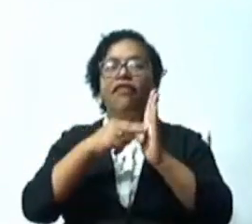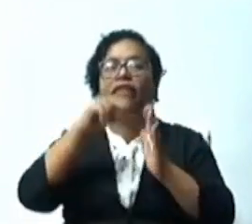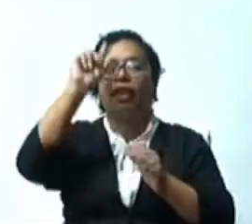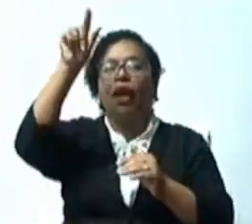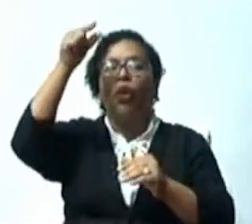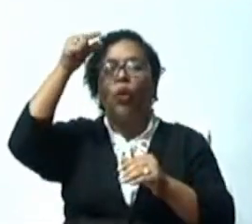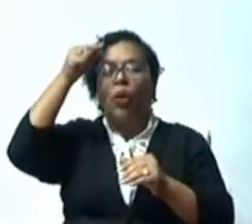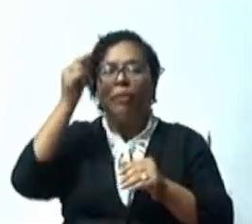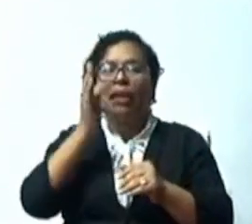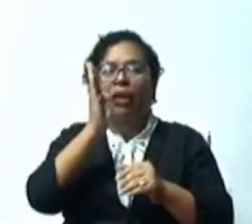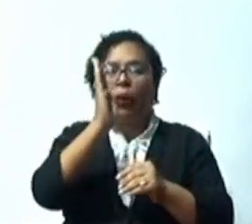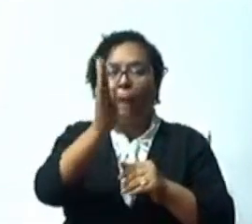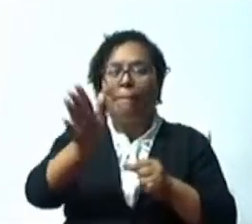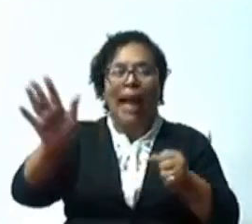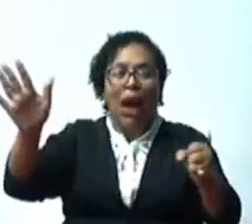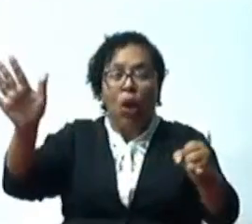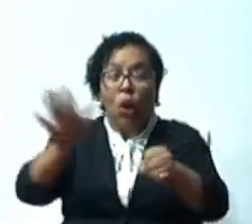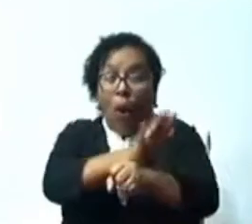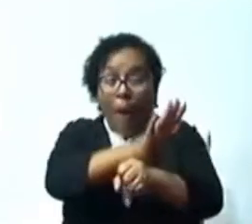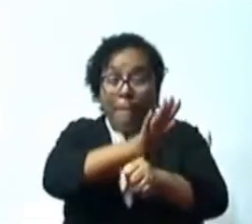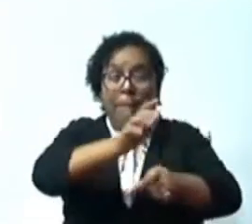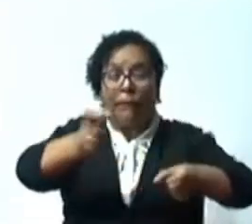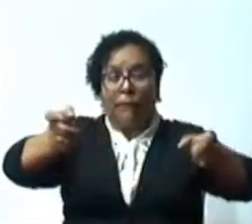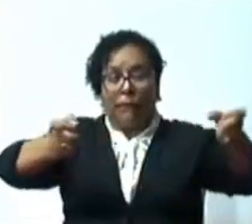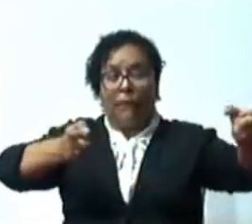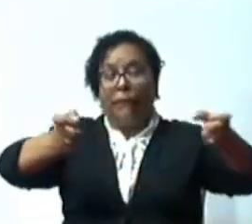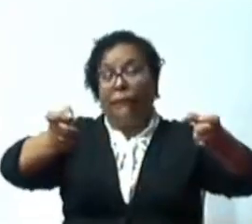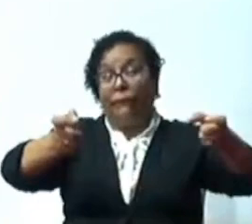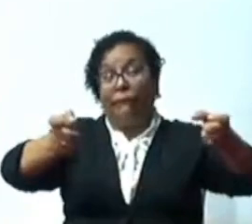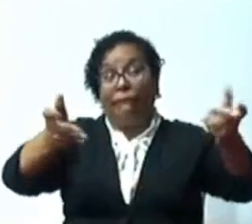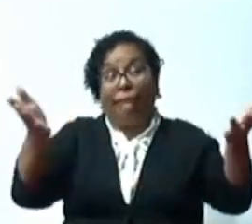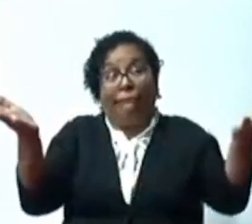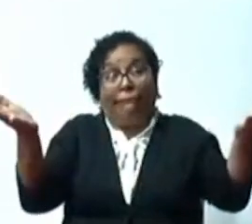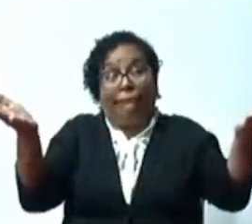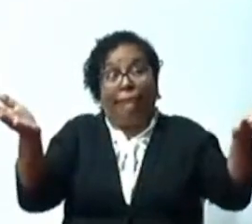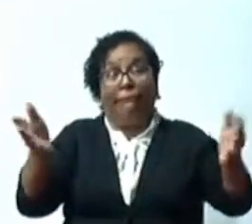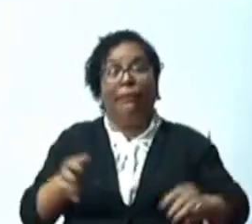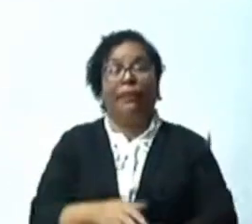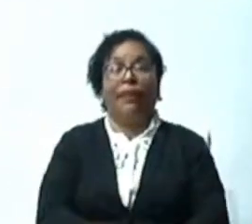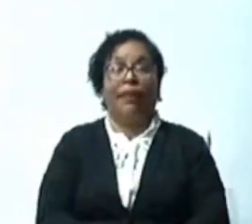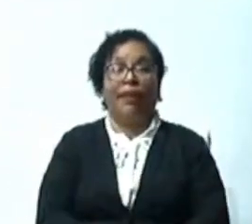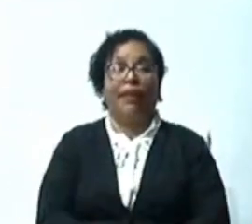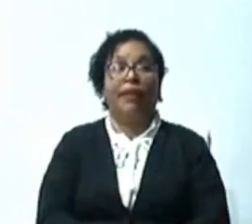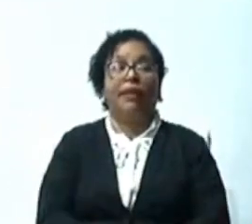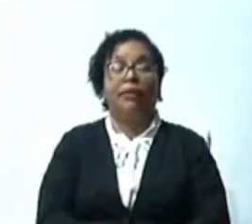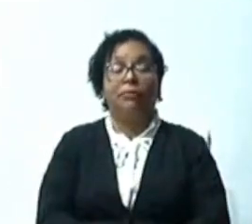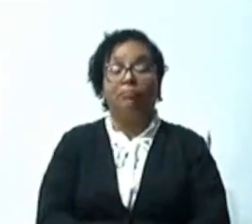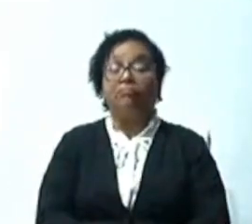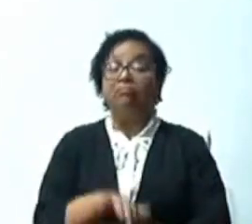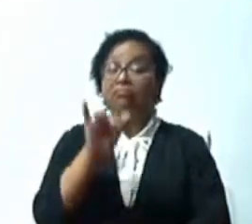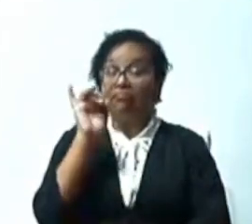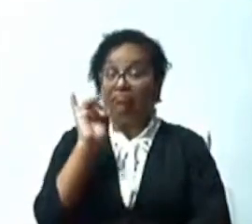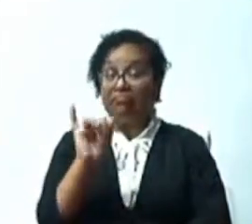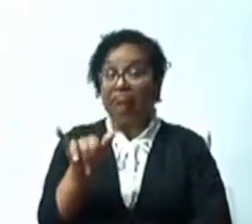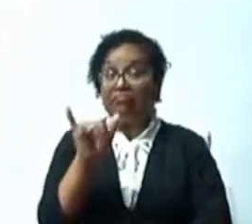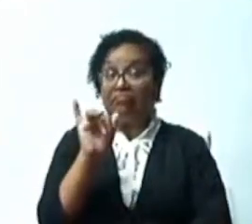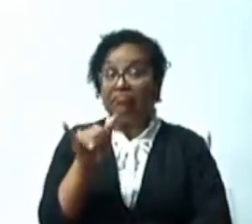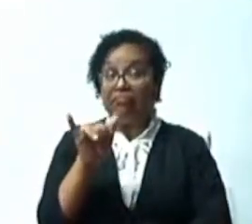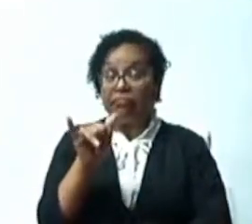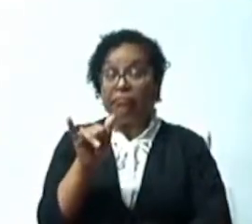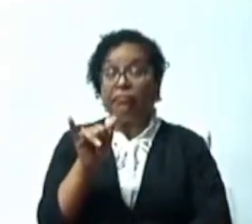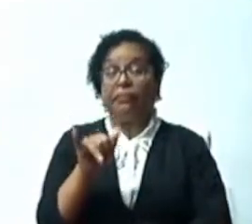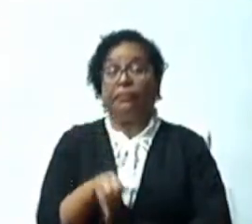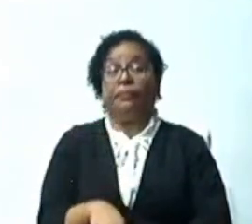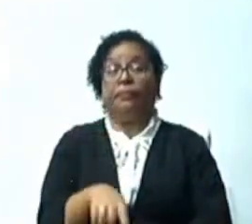En tal virtud, honorable señor Presidente, distinguidos legisladores y